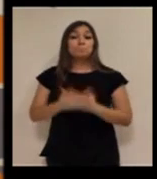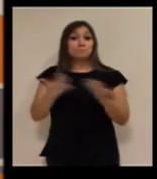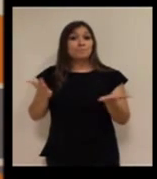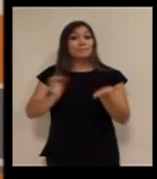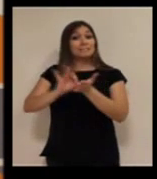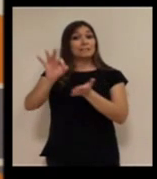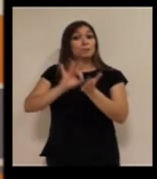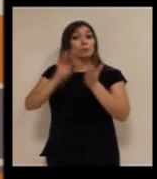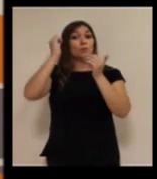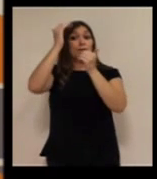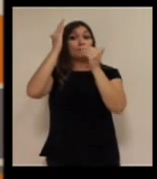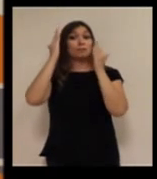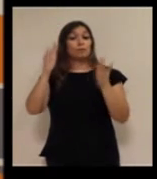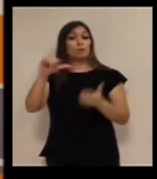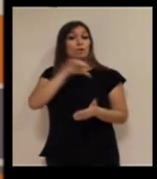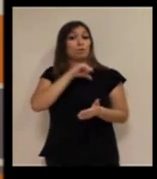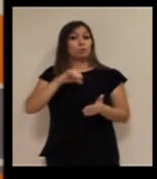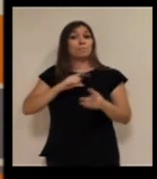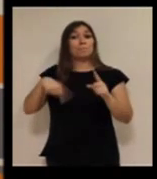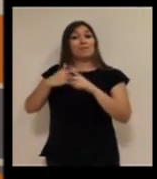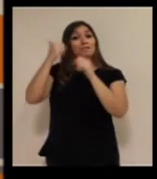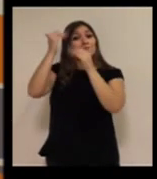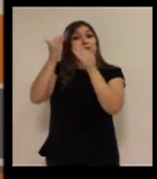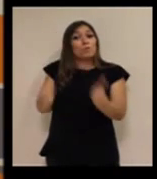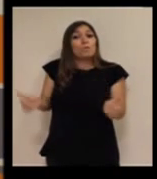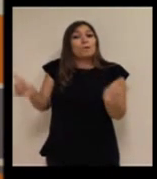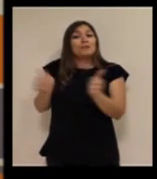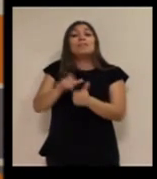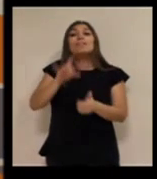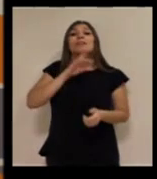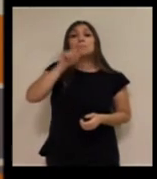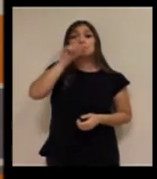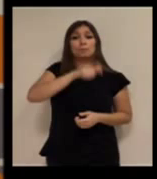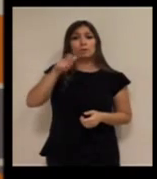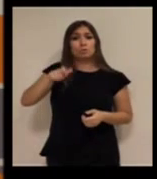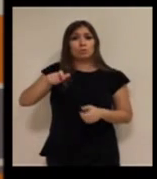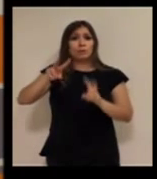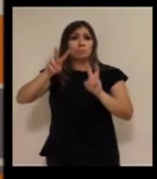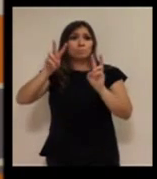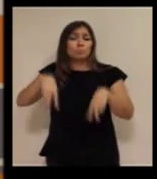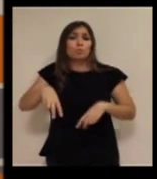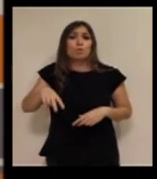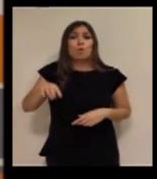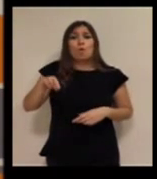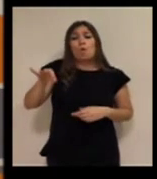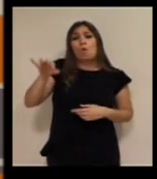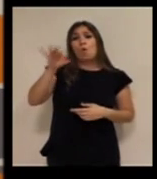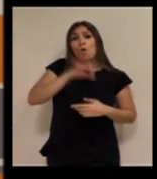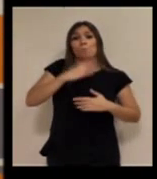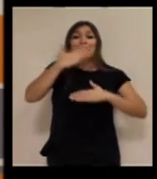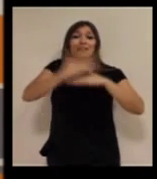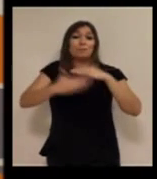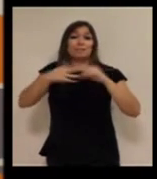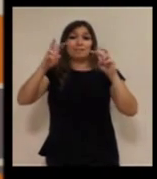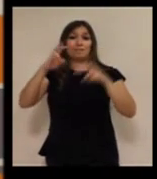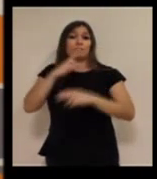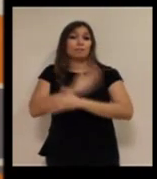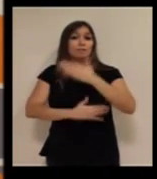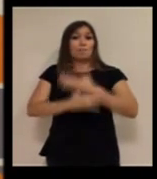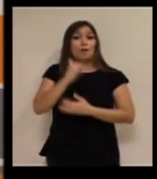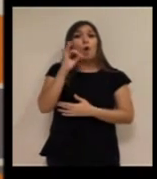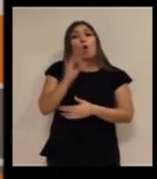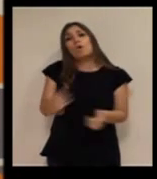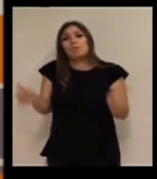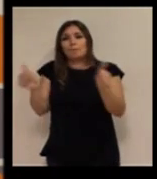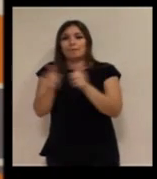que los servicios de autonomía y atención a la dependencia son personas, en principio, que tienen una limitación, una discapacidad, una